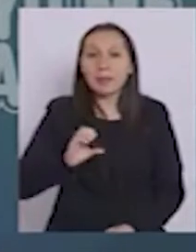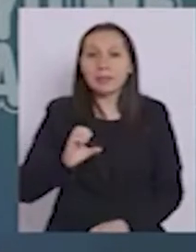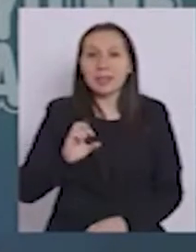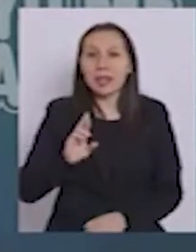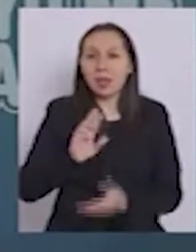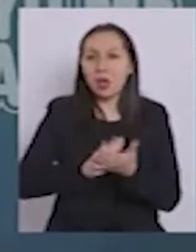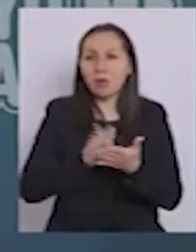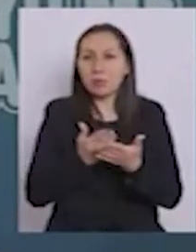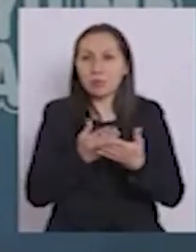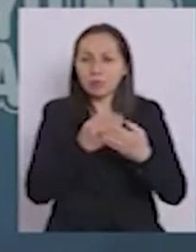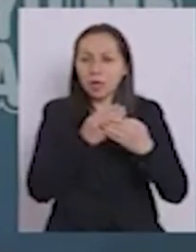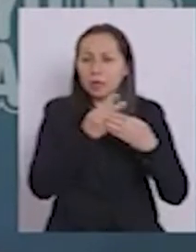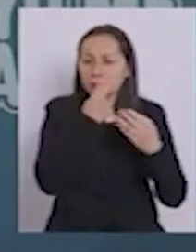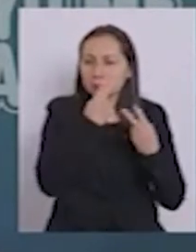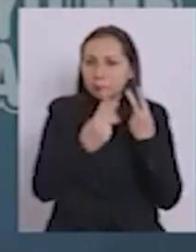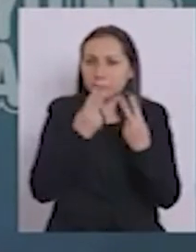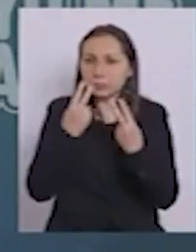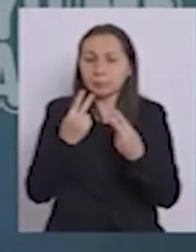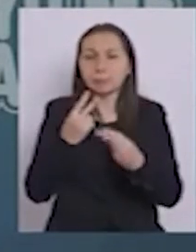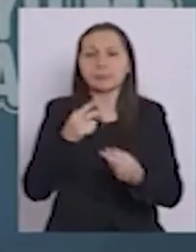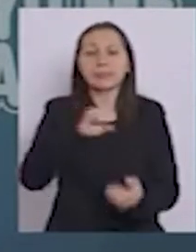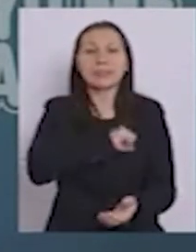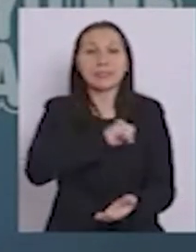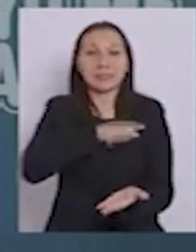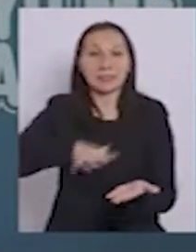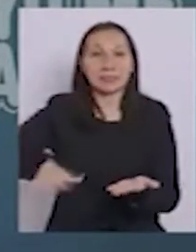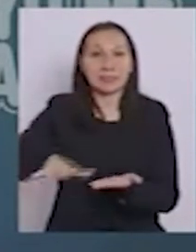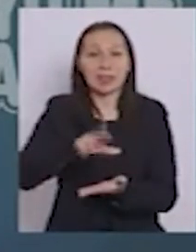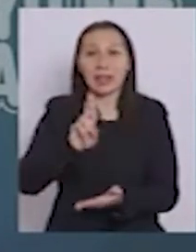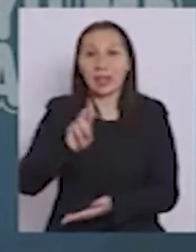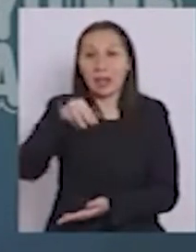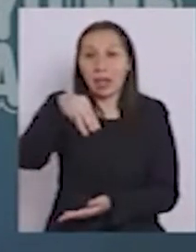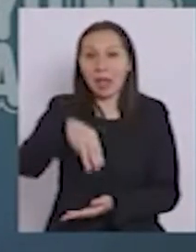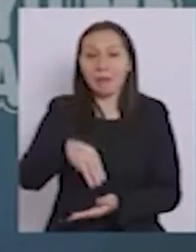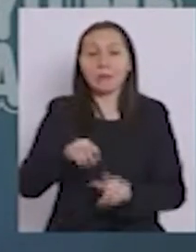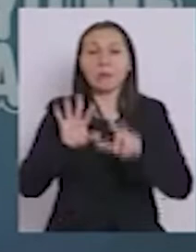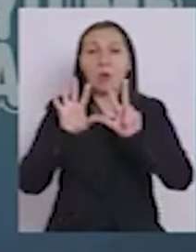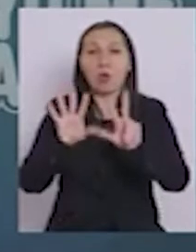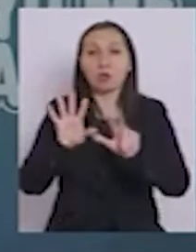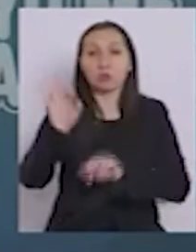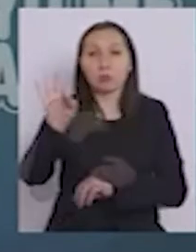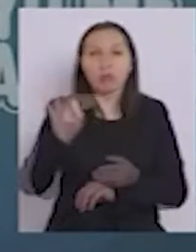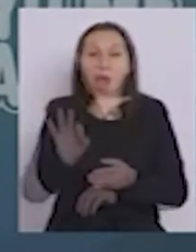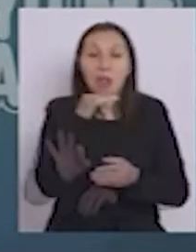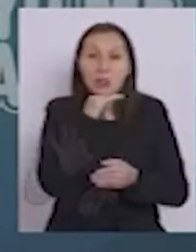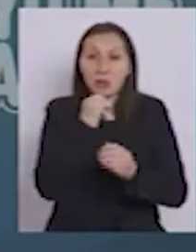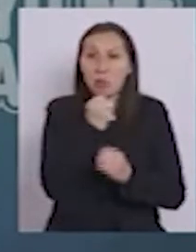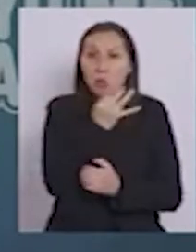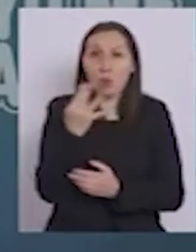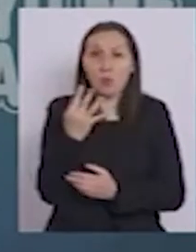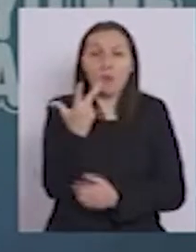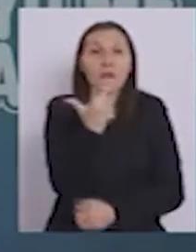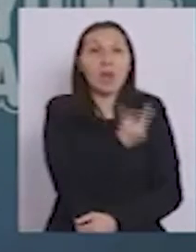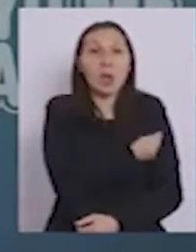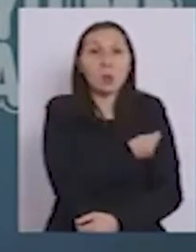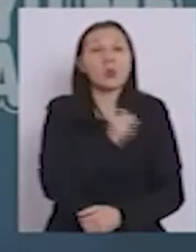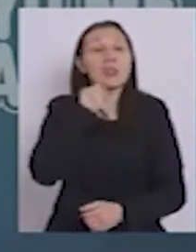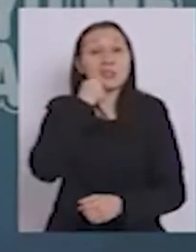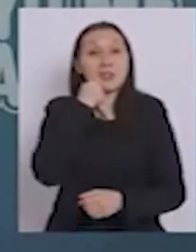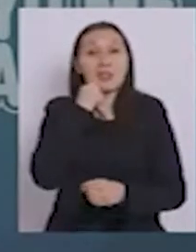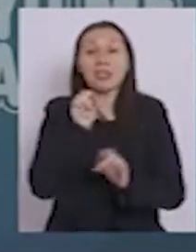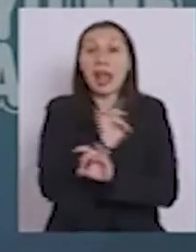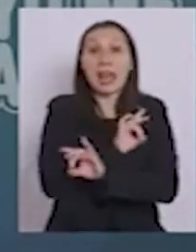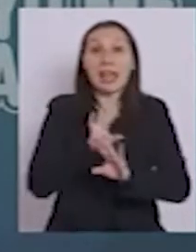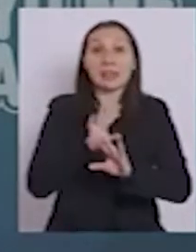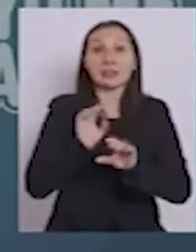para la región metropolitana actualmente es de un 8%. La vacuna no va a tener un